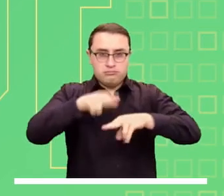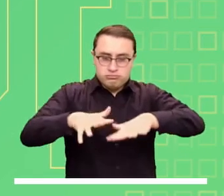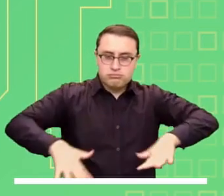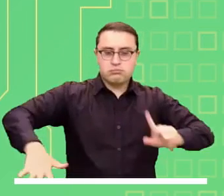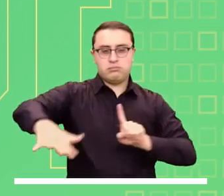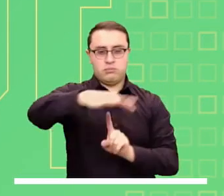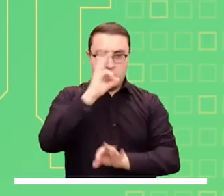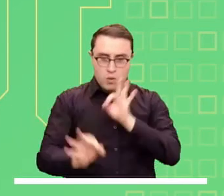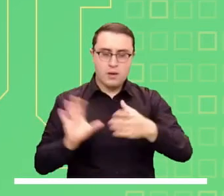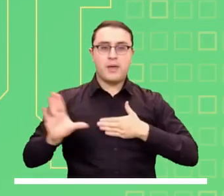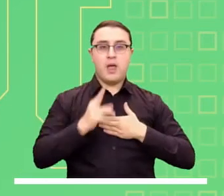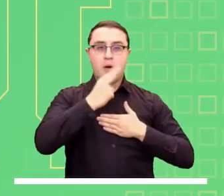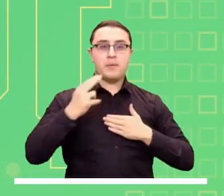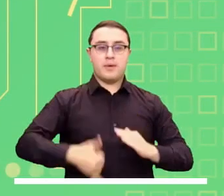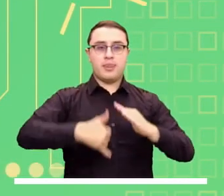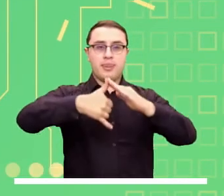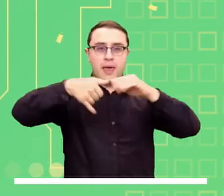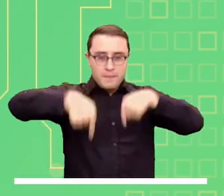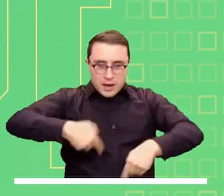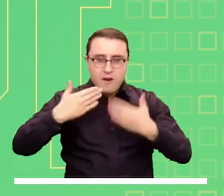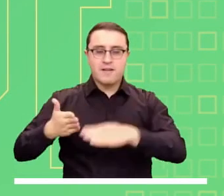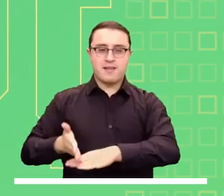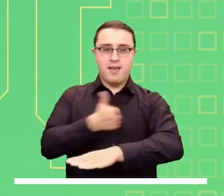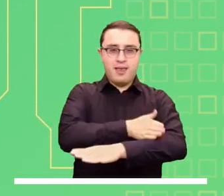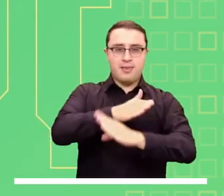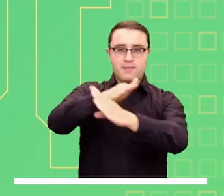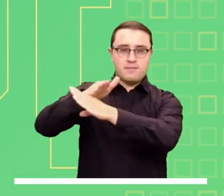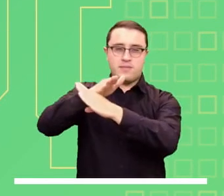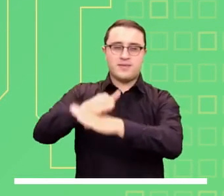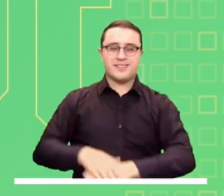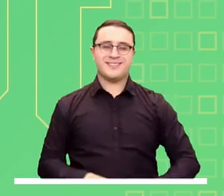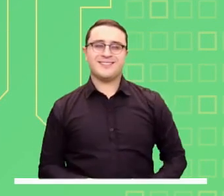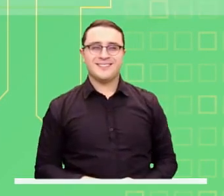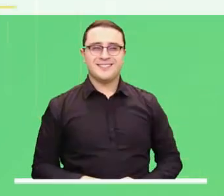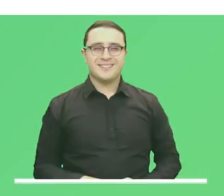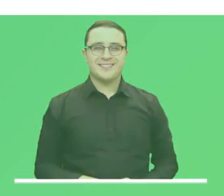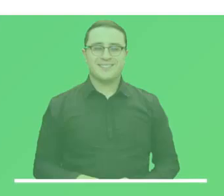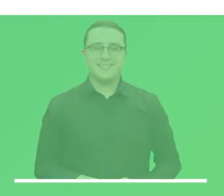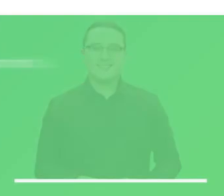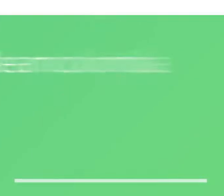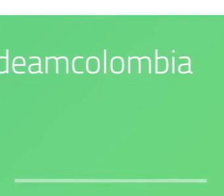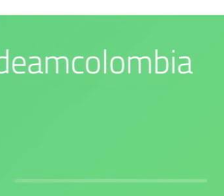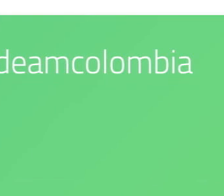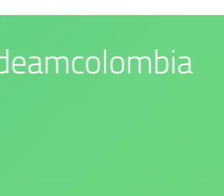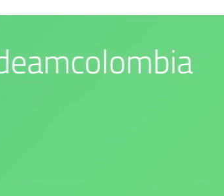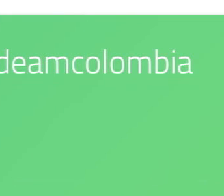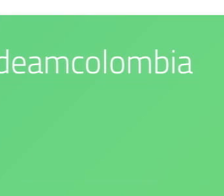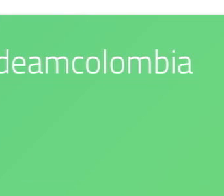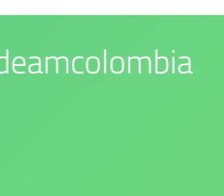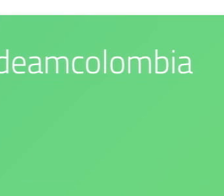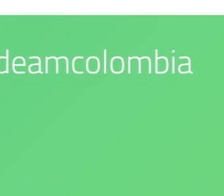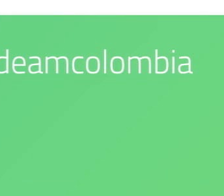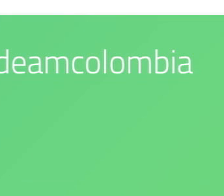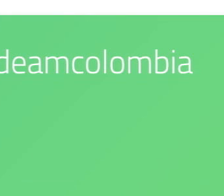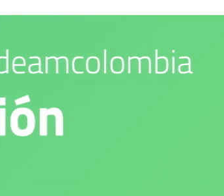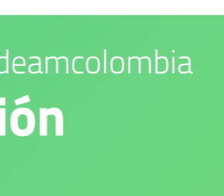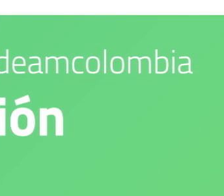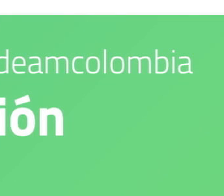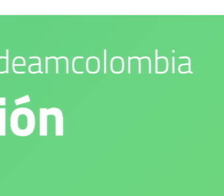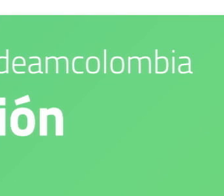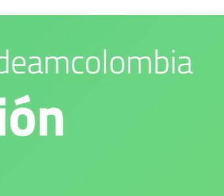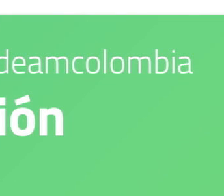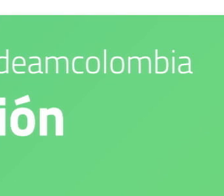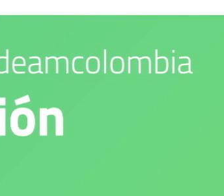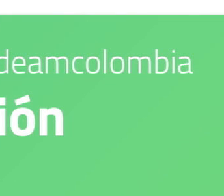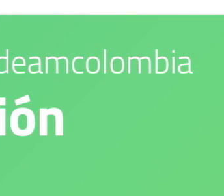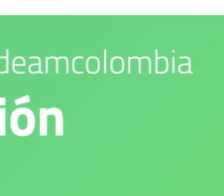occidente del Caribe. Los esperamos en nuestras redes sociales. Nuestro compromiso es con el medio ambiente. IDEAM es